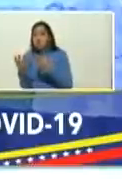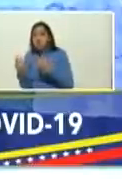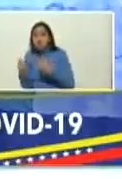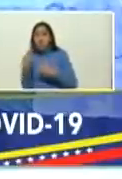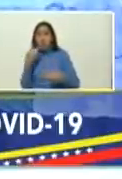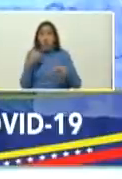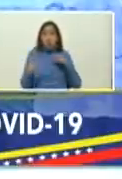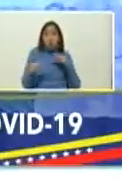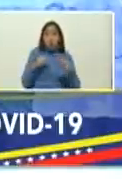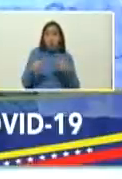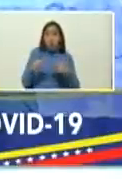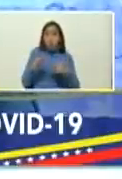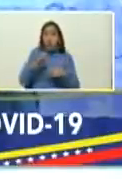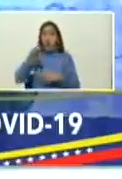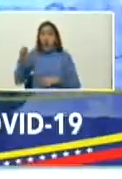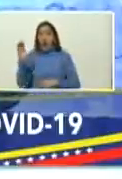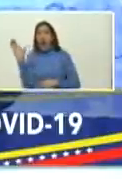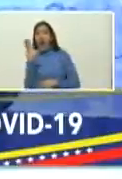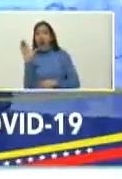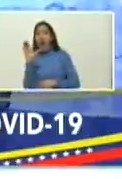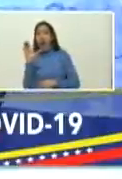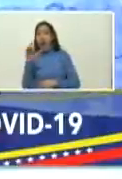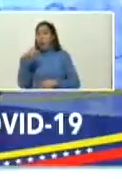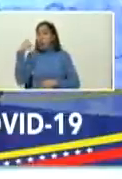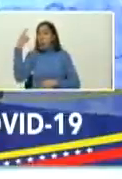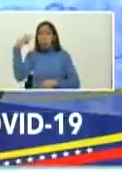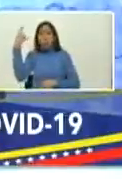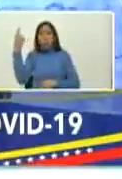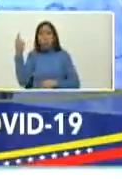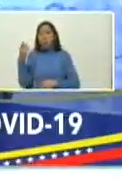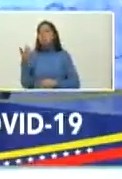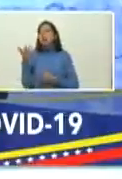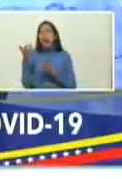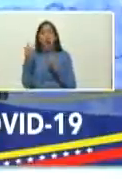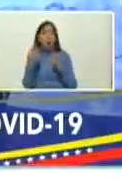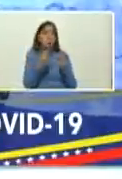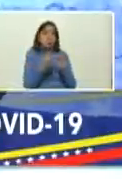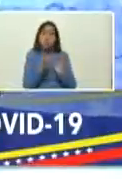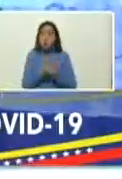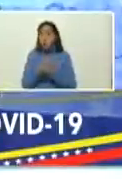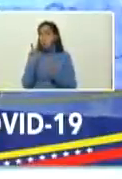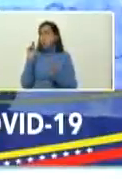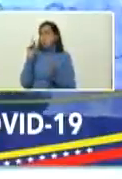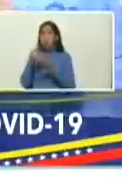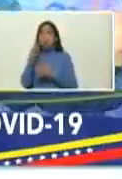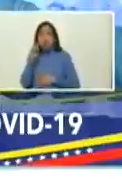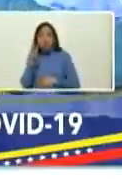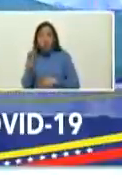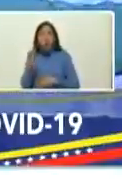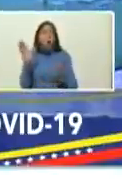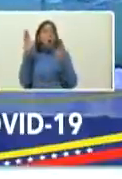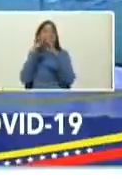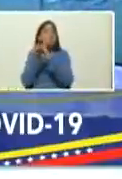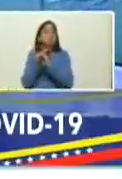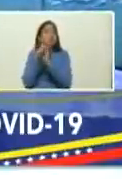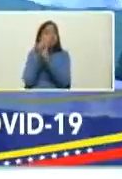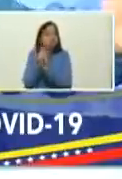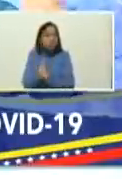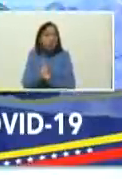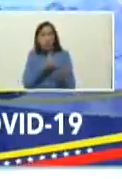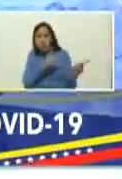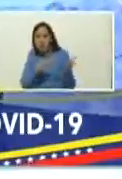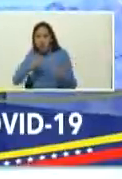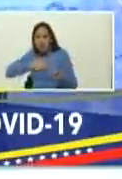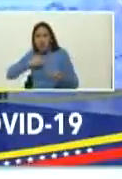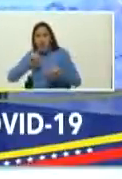restaurantes del este de Caracas es la locura me lo han contado no he ido pienso ir ahora en la noche voy a invitar a comer